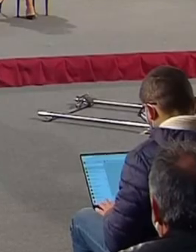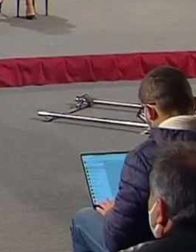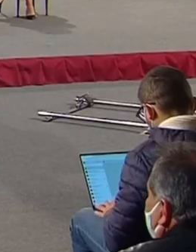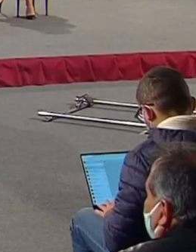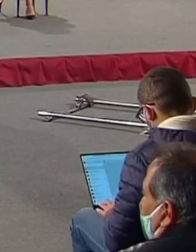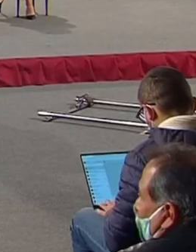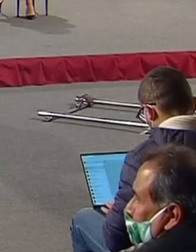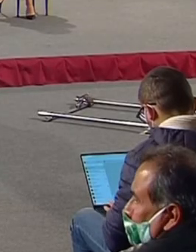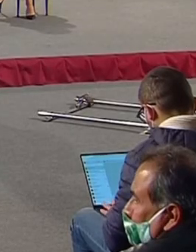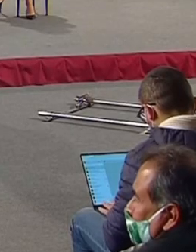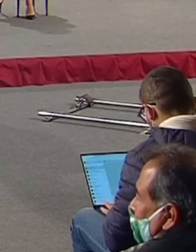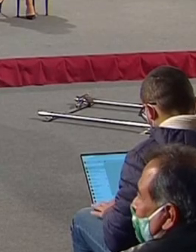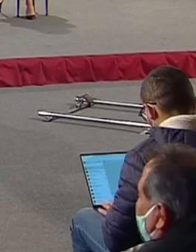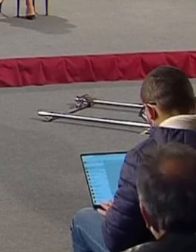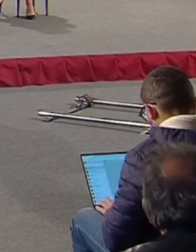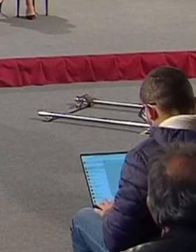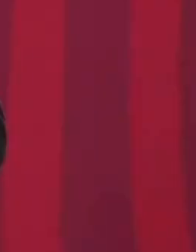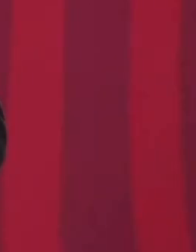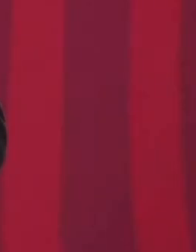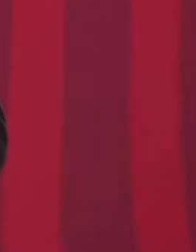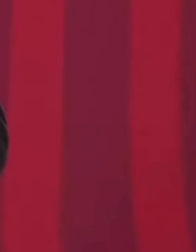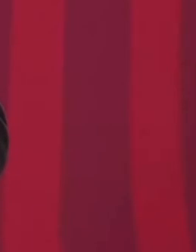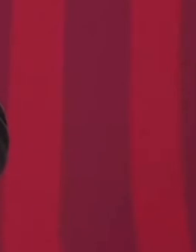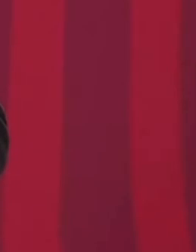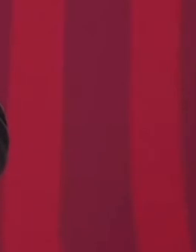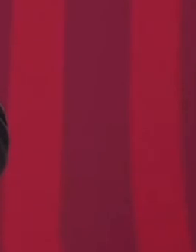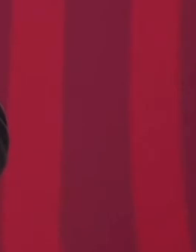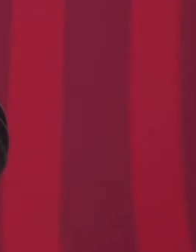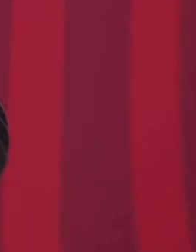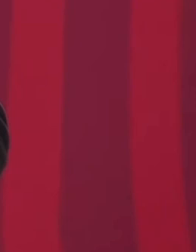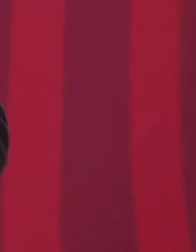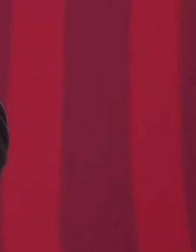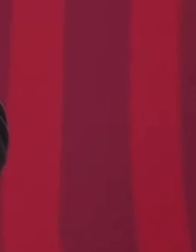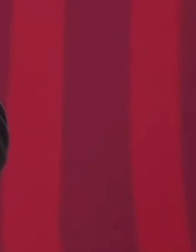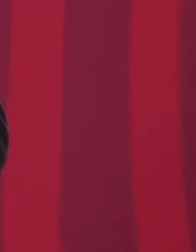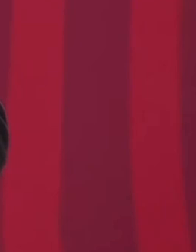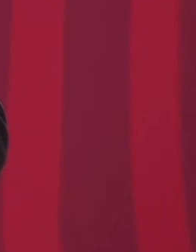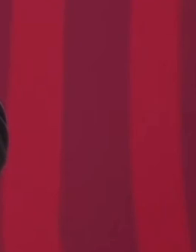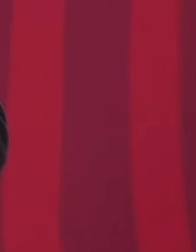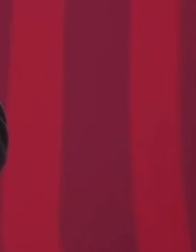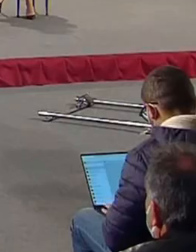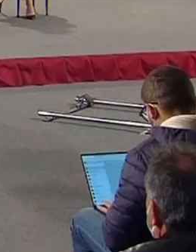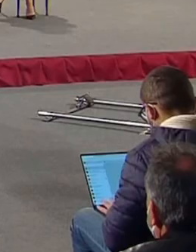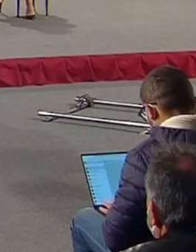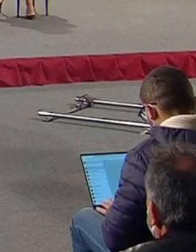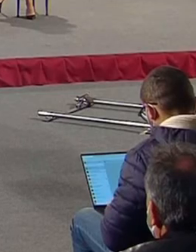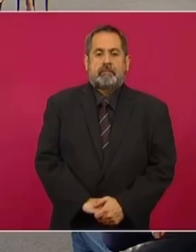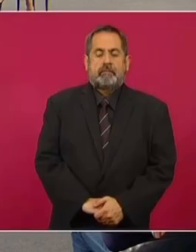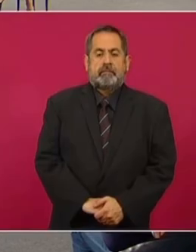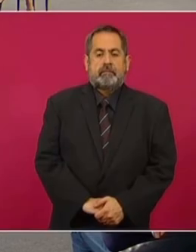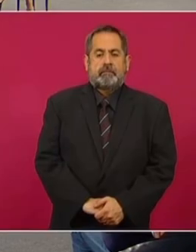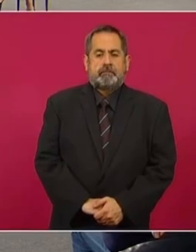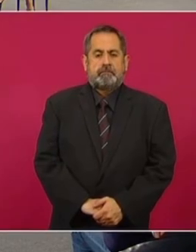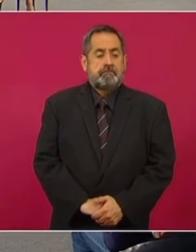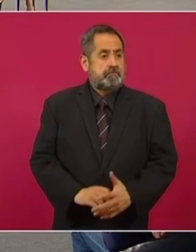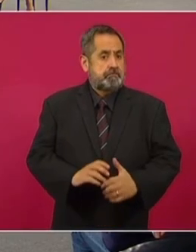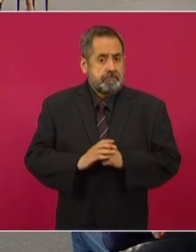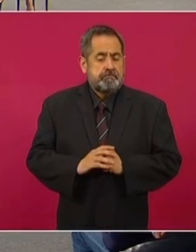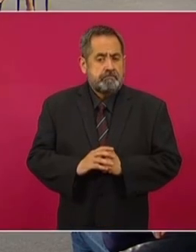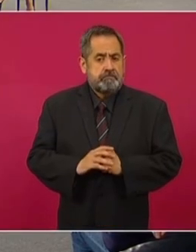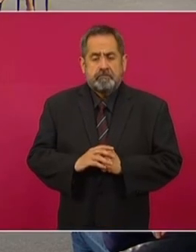realizado, se revisó todos los rubros del presupuesto de egresos 2022 y